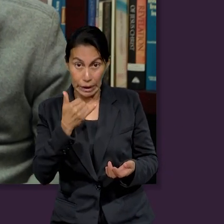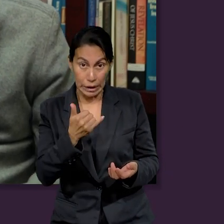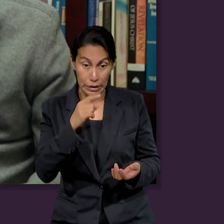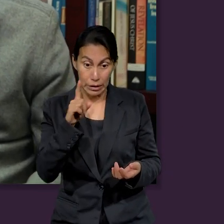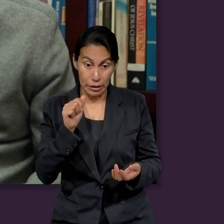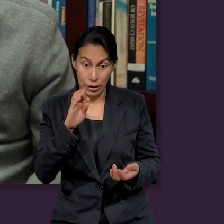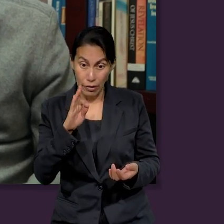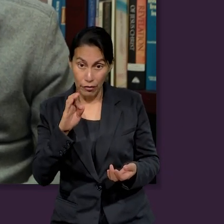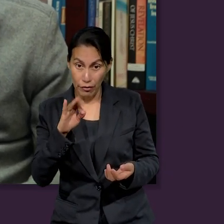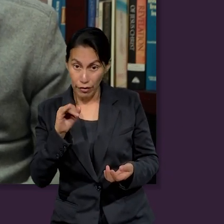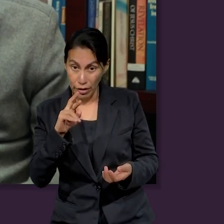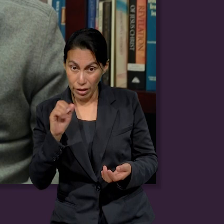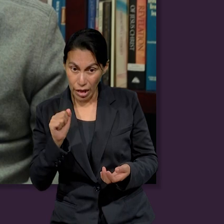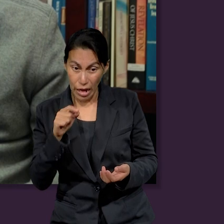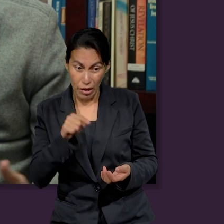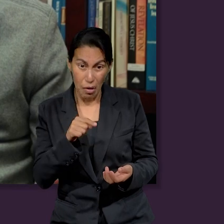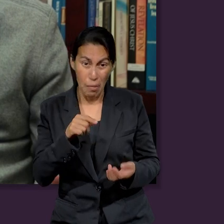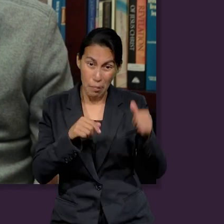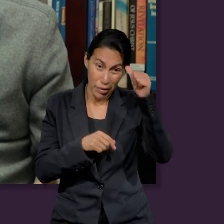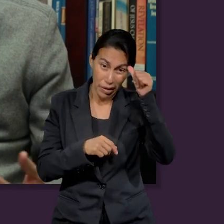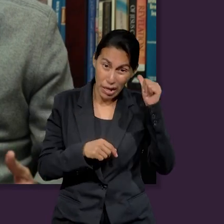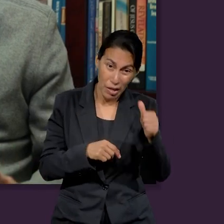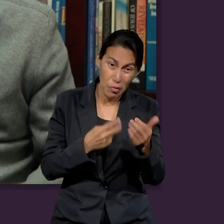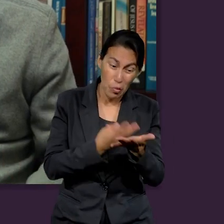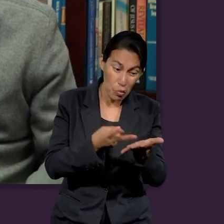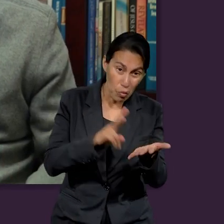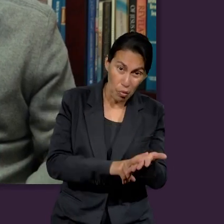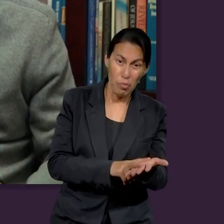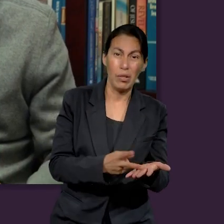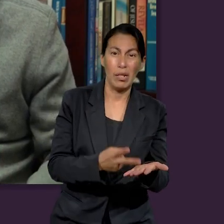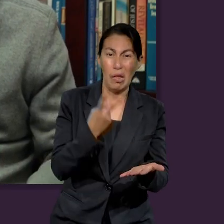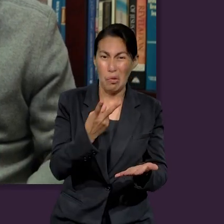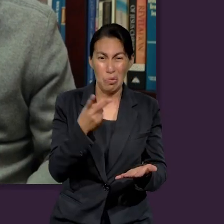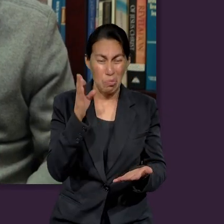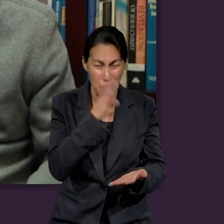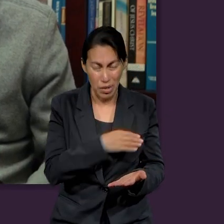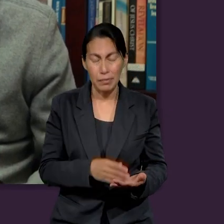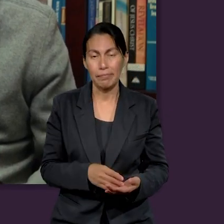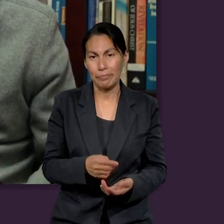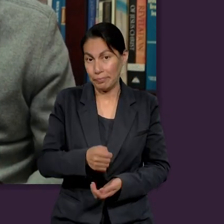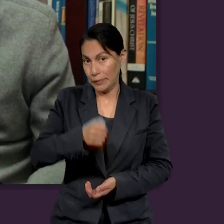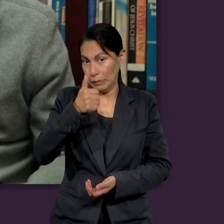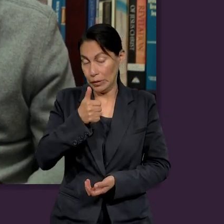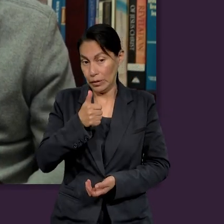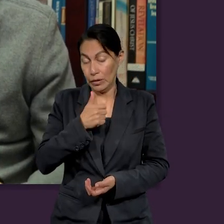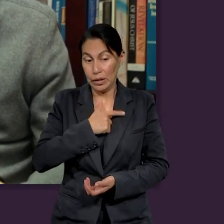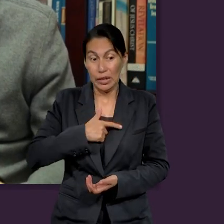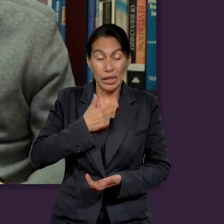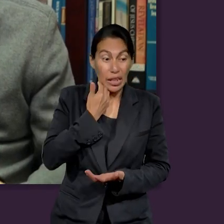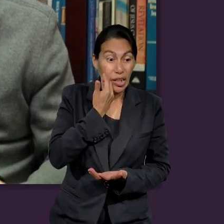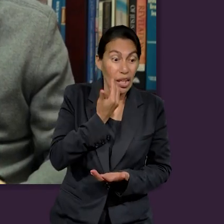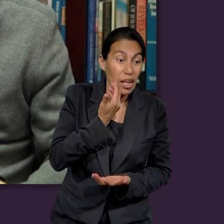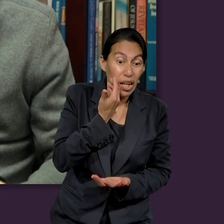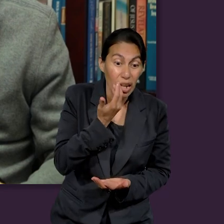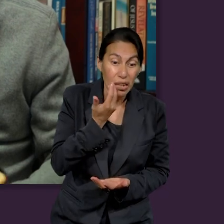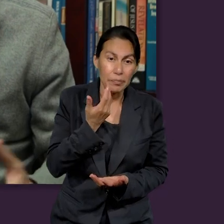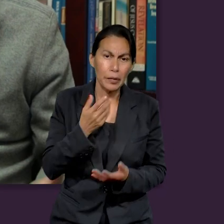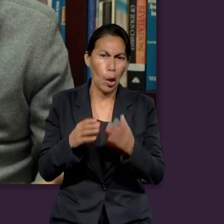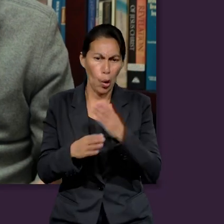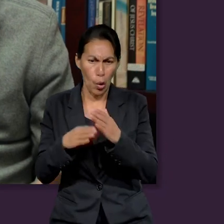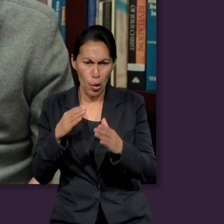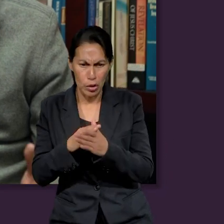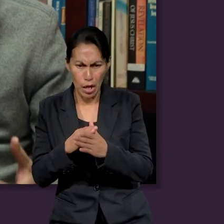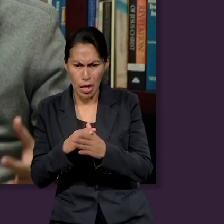Zafira cometen un doble pecado y realmente que las dos cosas son dañinas. Primero,